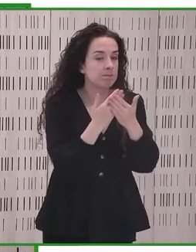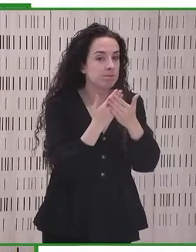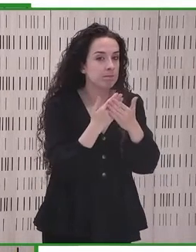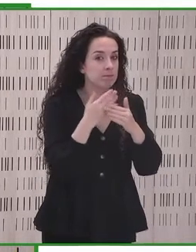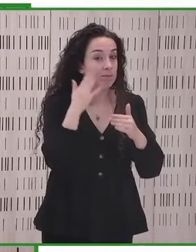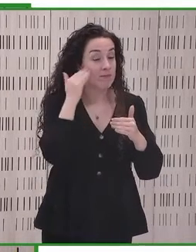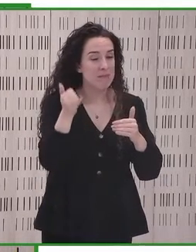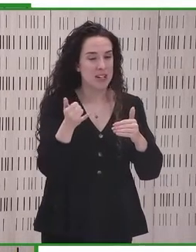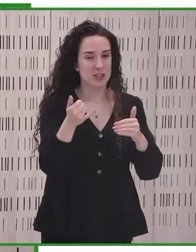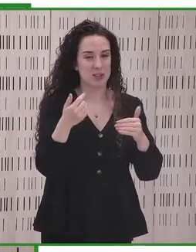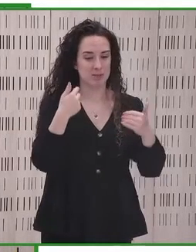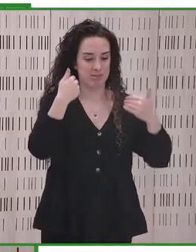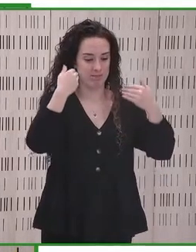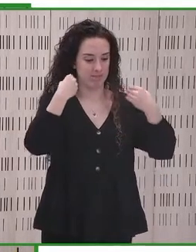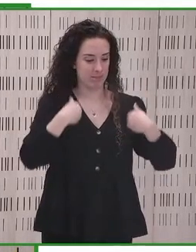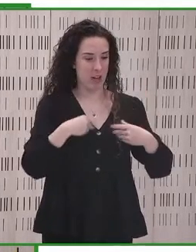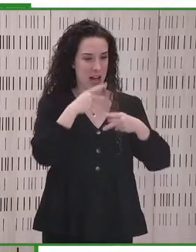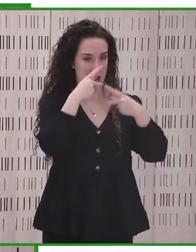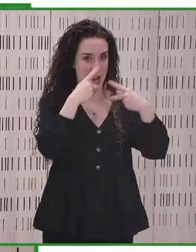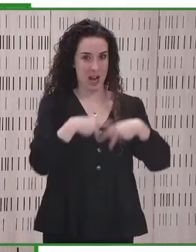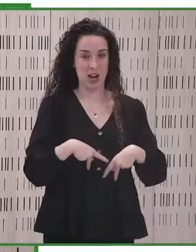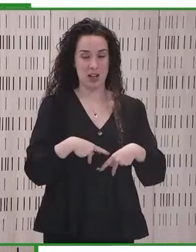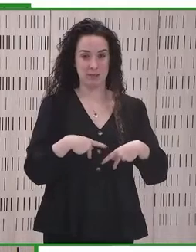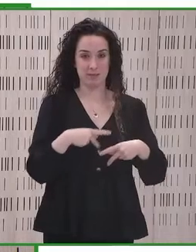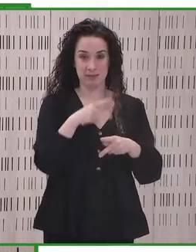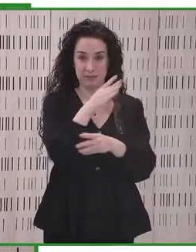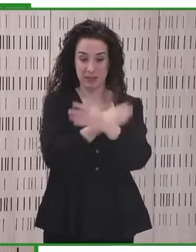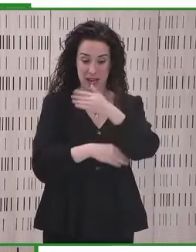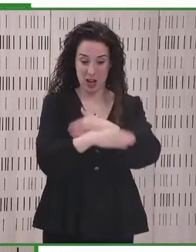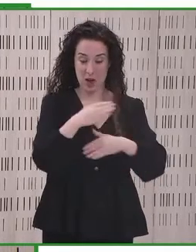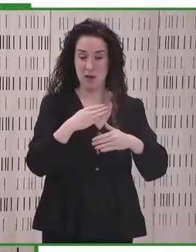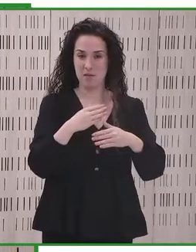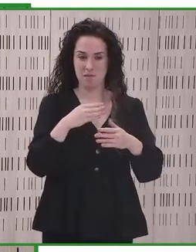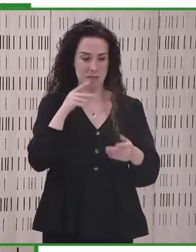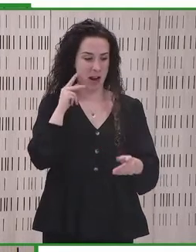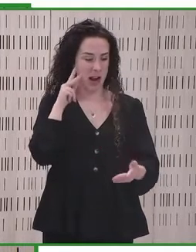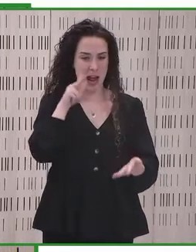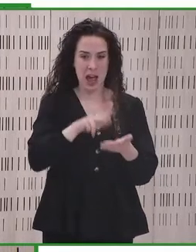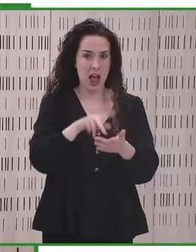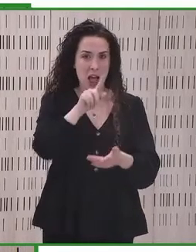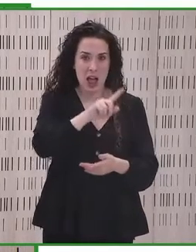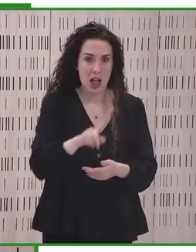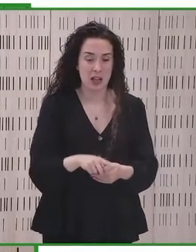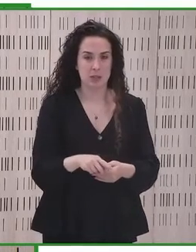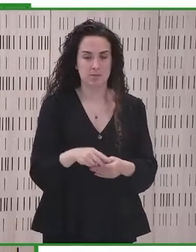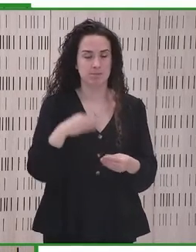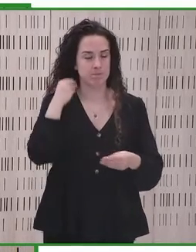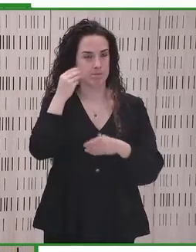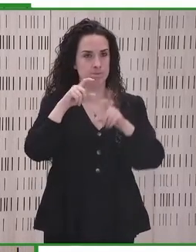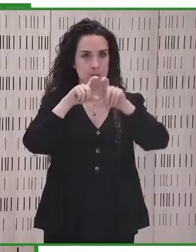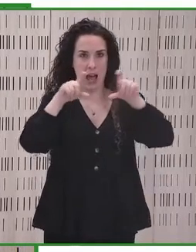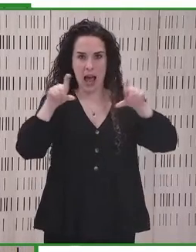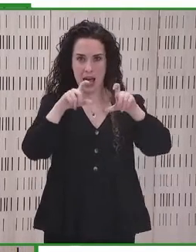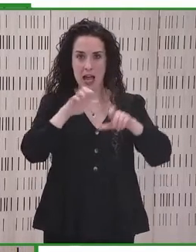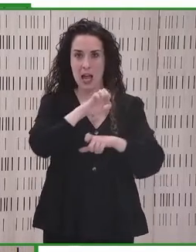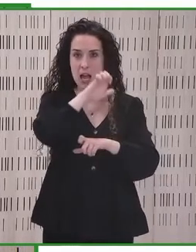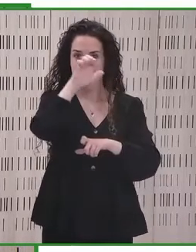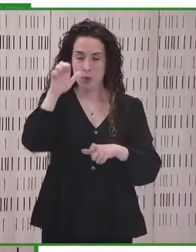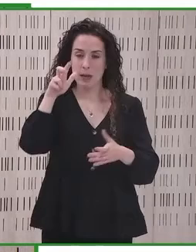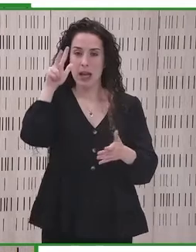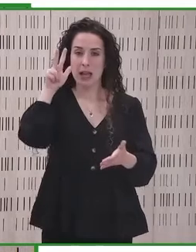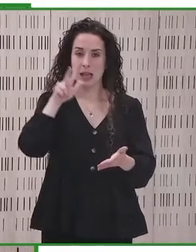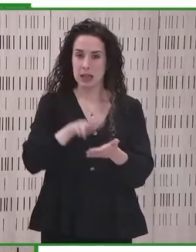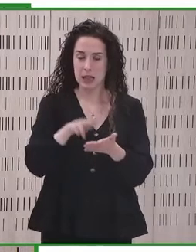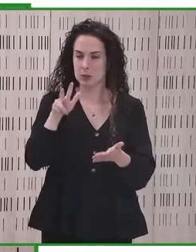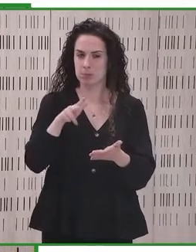condición de discapacidad. Necesitamos que esa tarjeta europea de discapacidad garantice el reconocimiento